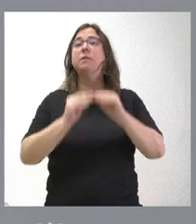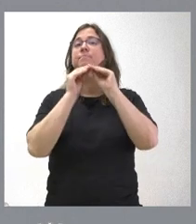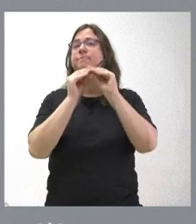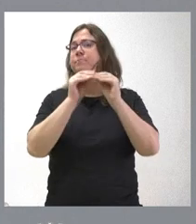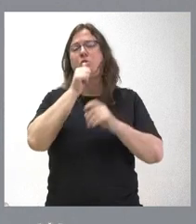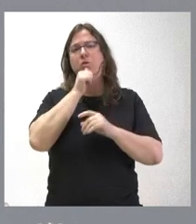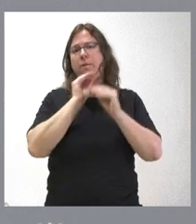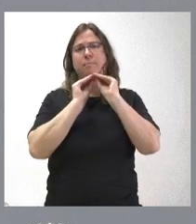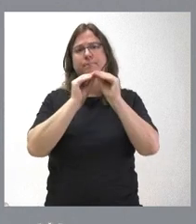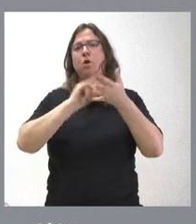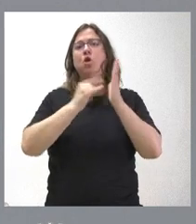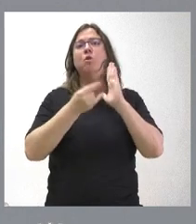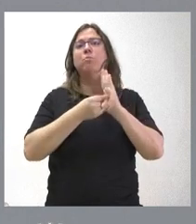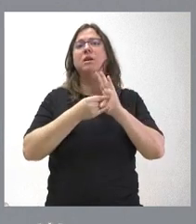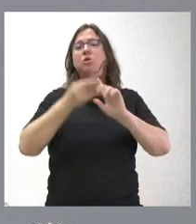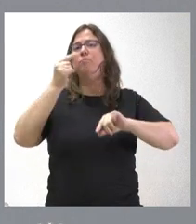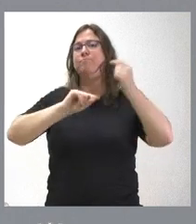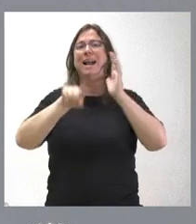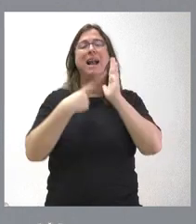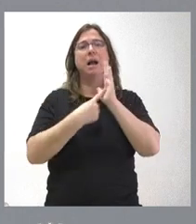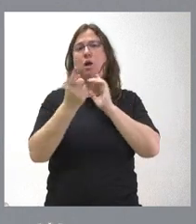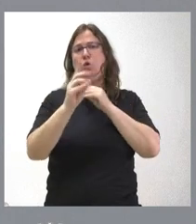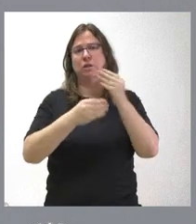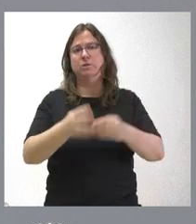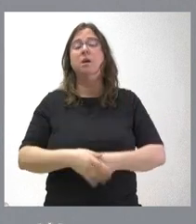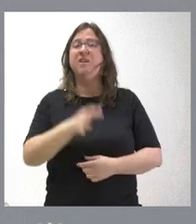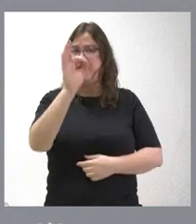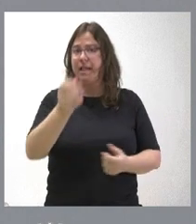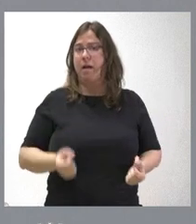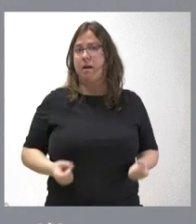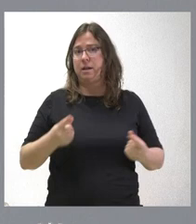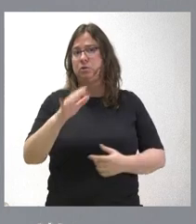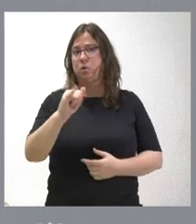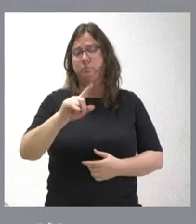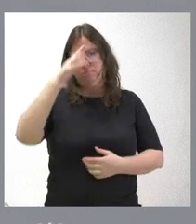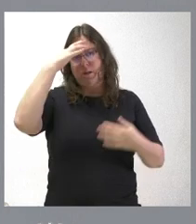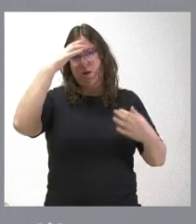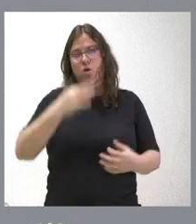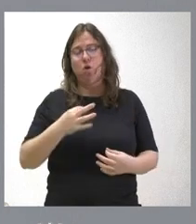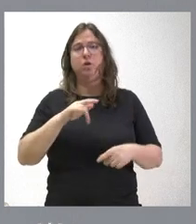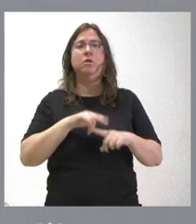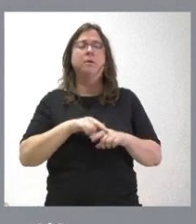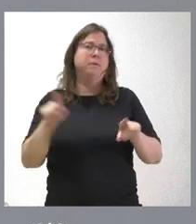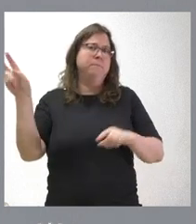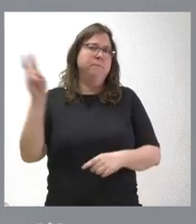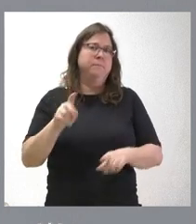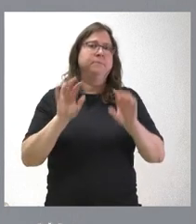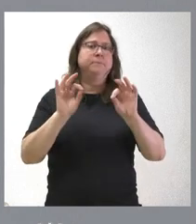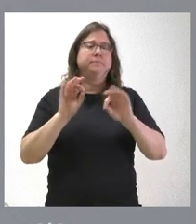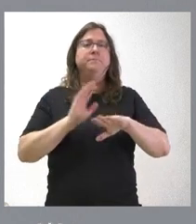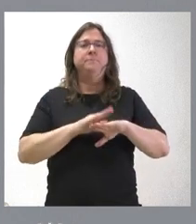proyecto, la proposición de ley. Es verdad que tiene un gasto, porque, lógicamente, sabe usted que es una iniciativa que se centra fundamentalmente